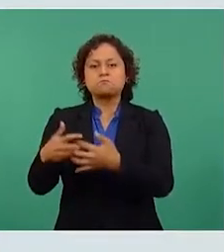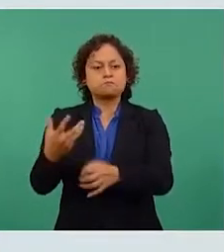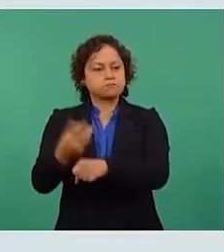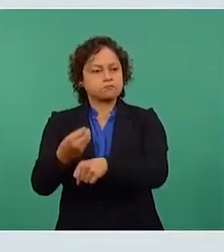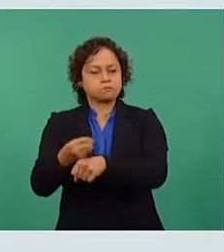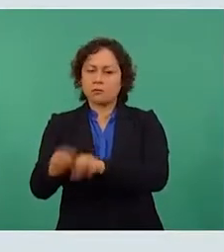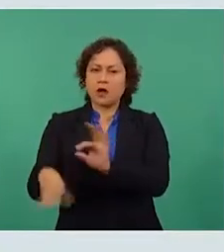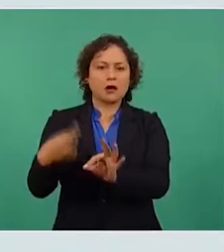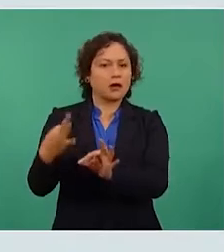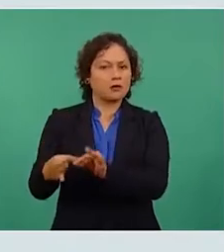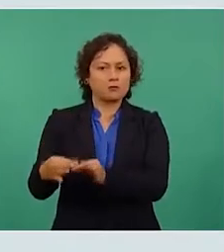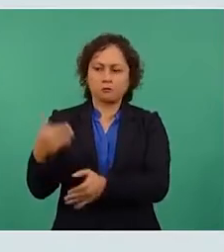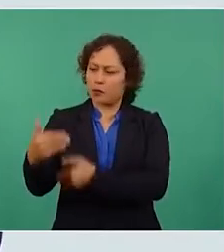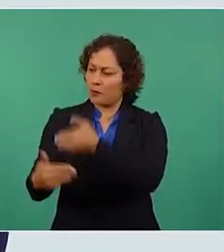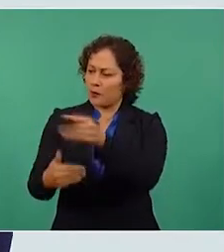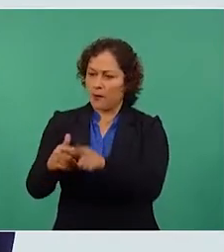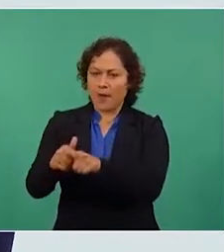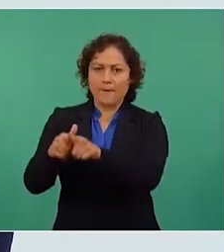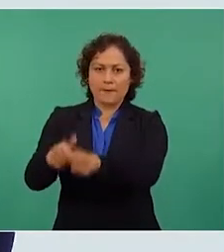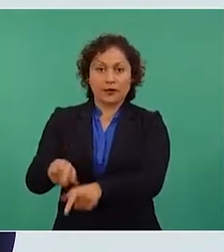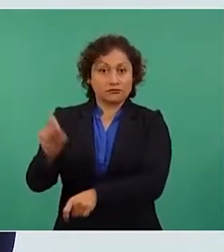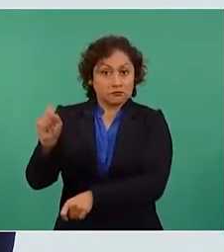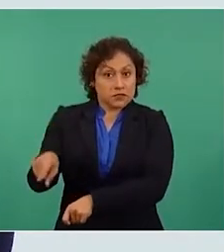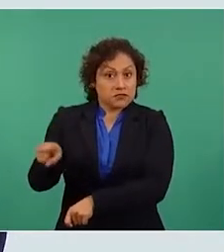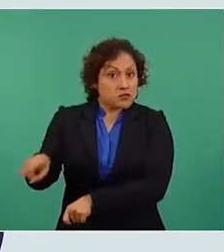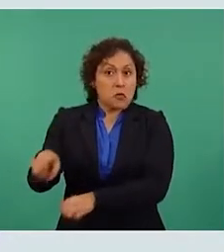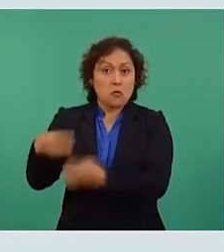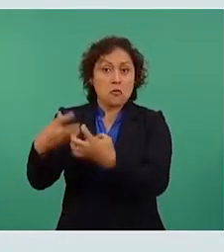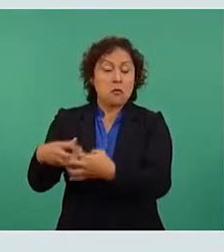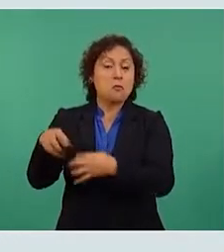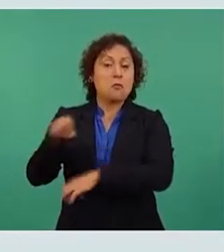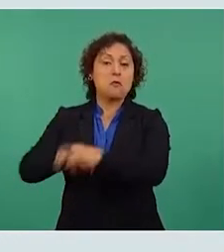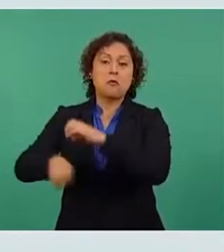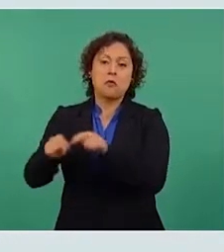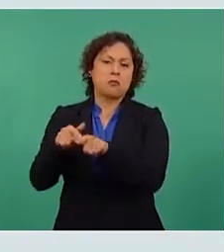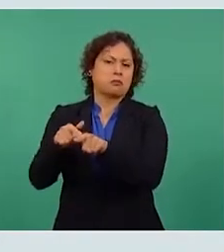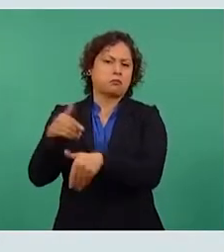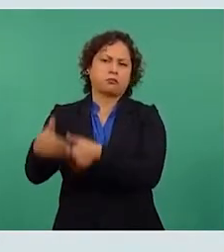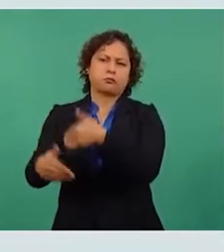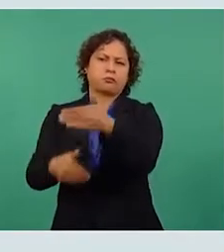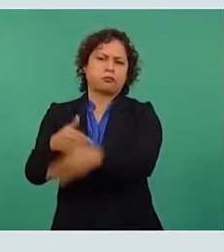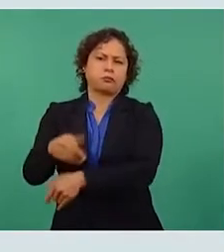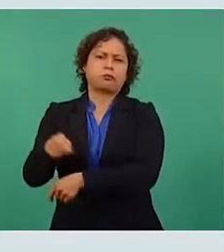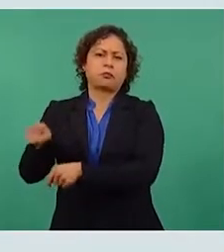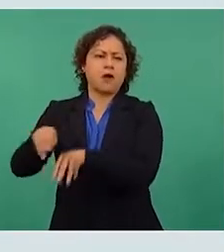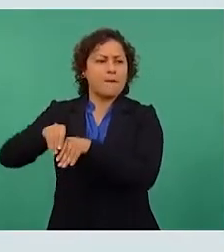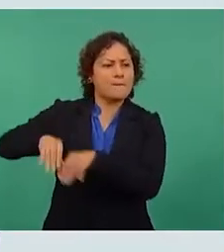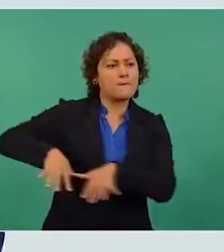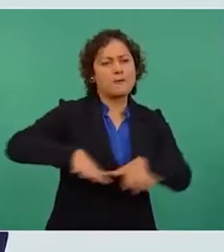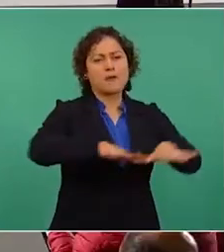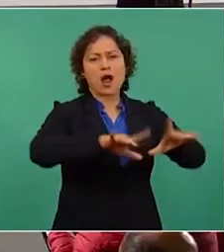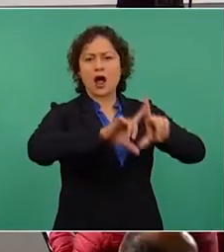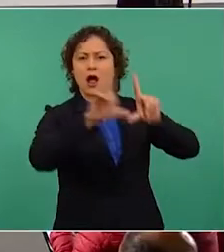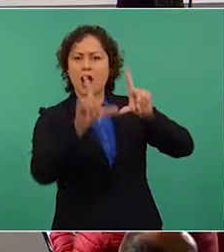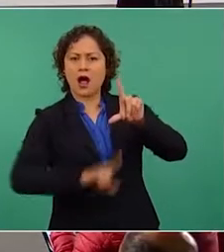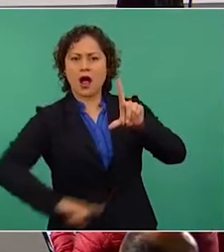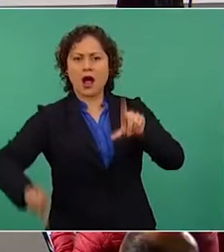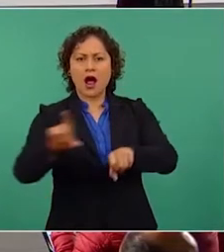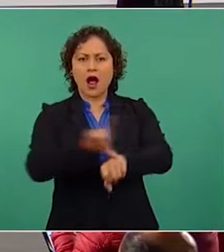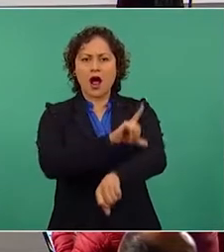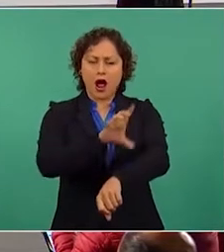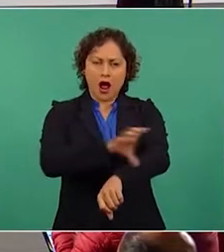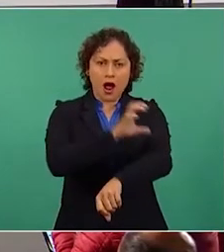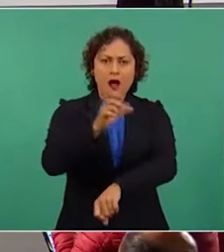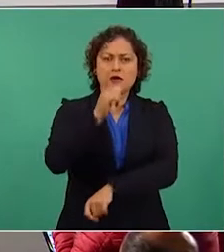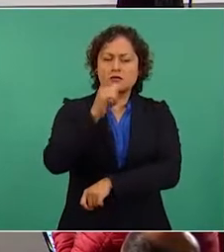operando al 100 por ciento de su capacidad, aportando el 2 por ciento de la electricidad en el país. La central